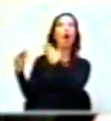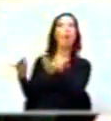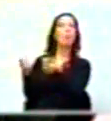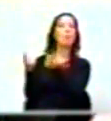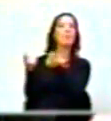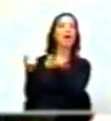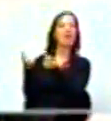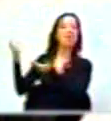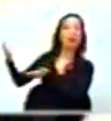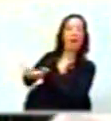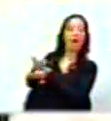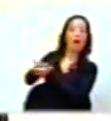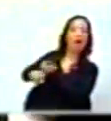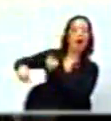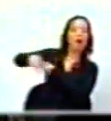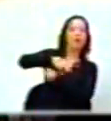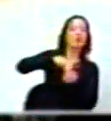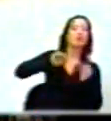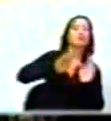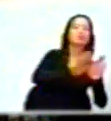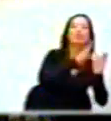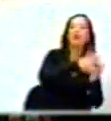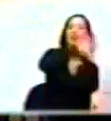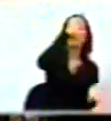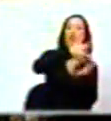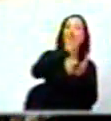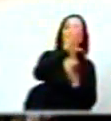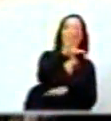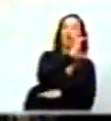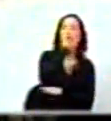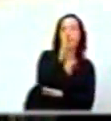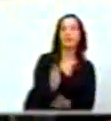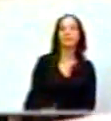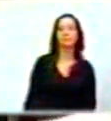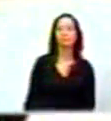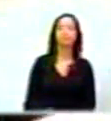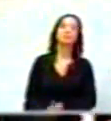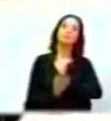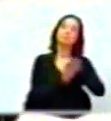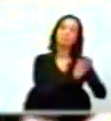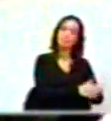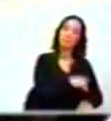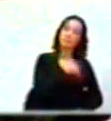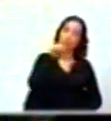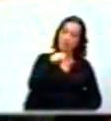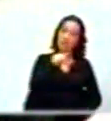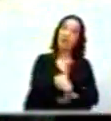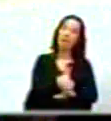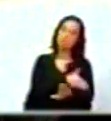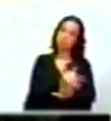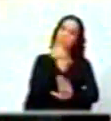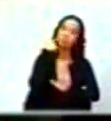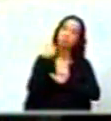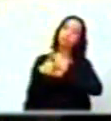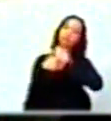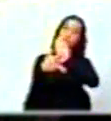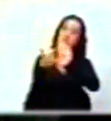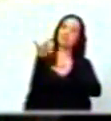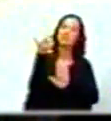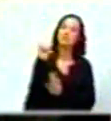a los ricos de Colombia. Ha sido también demostrado aquí que muchos de los